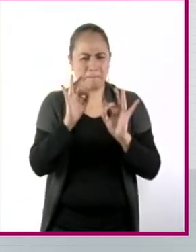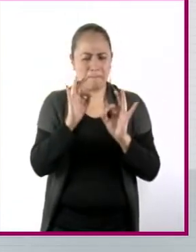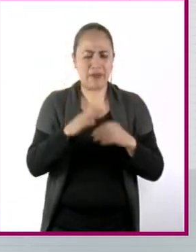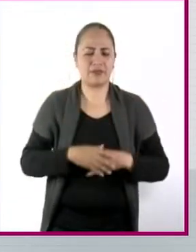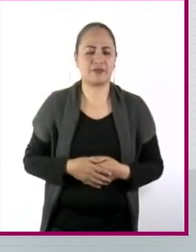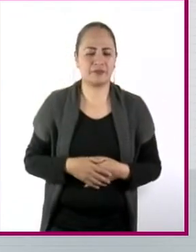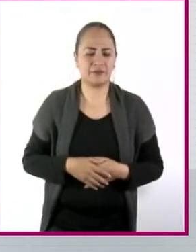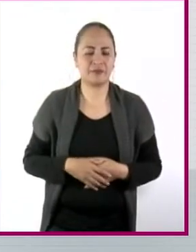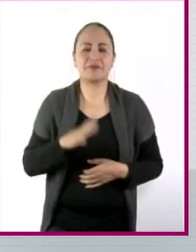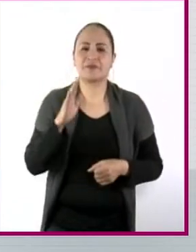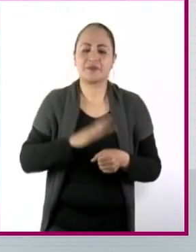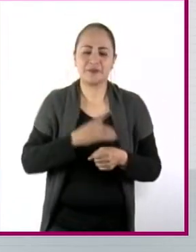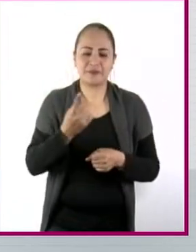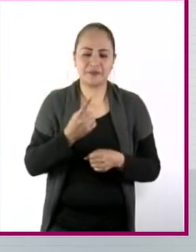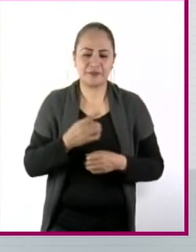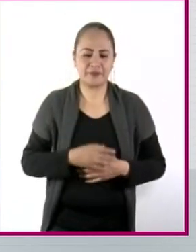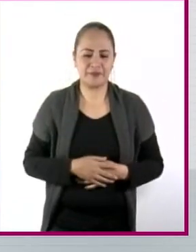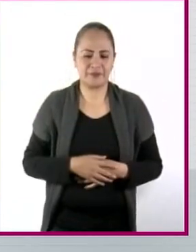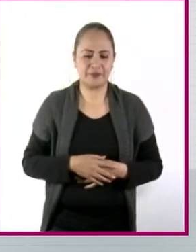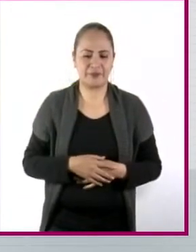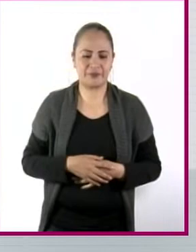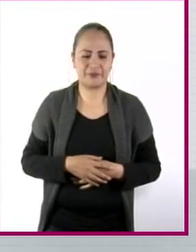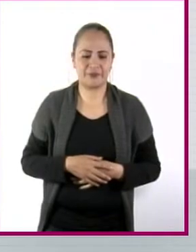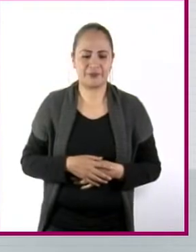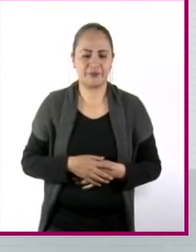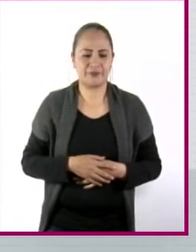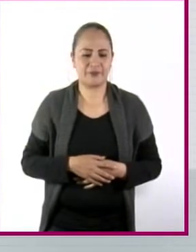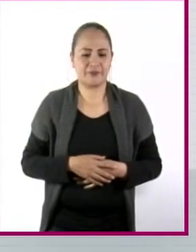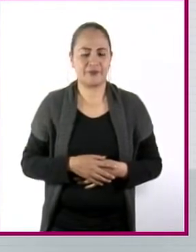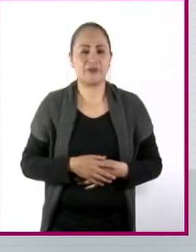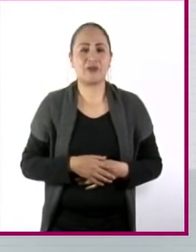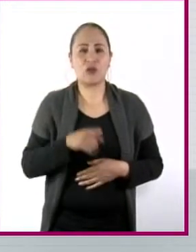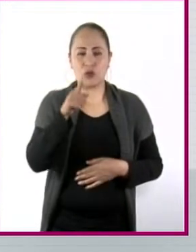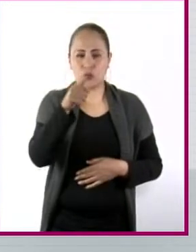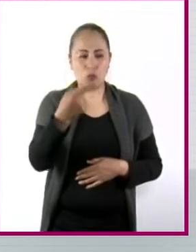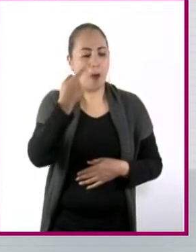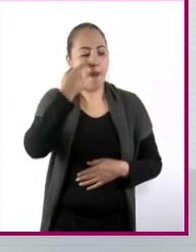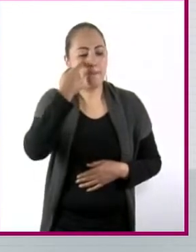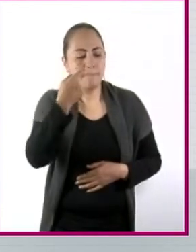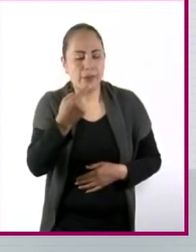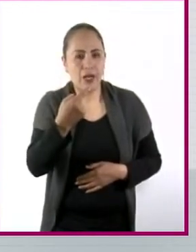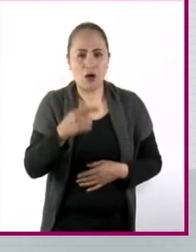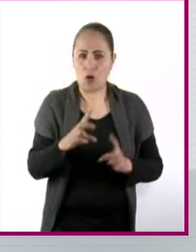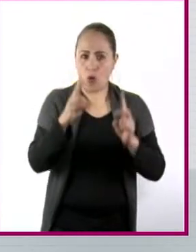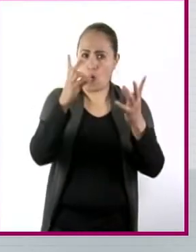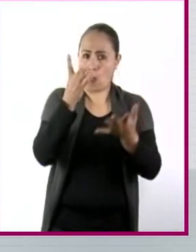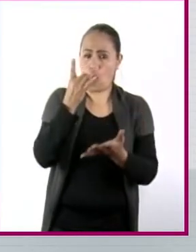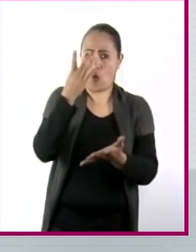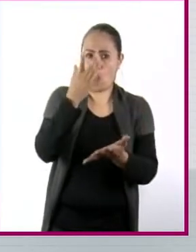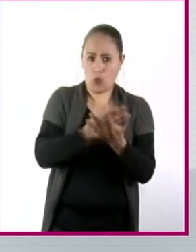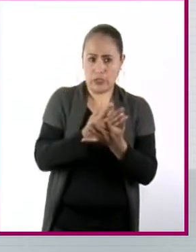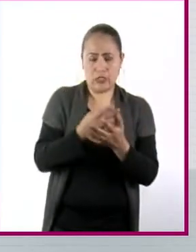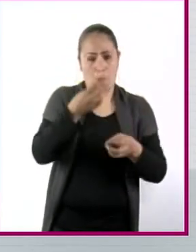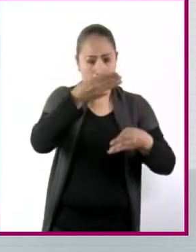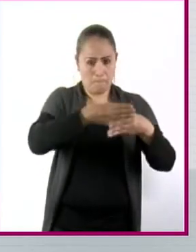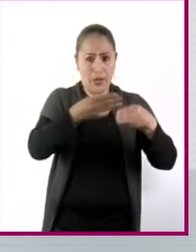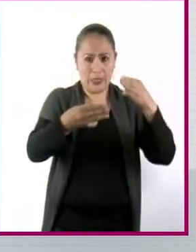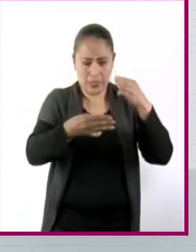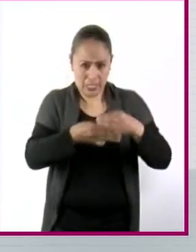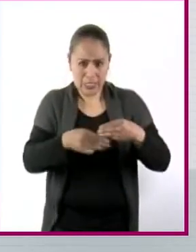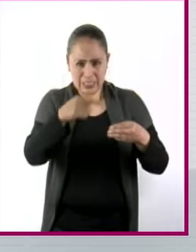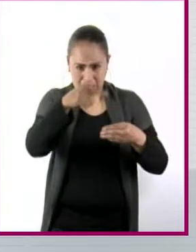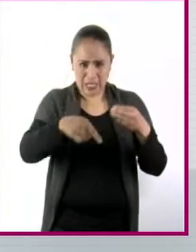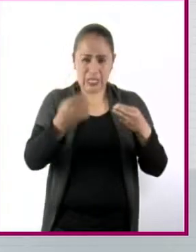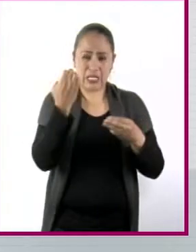padres, ¿no? ¿Por qué? Porque estás no solamente incidiendo como en las cuestiones de tus materias curriculares,